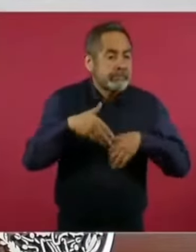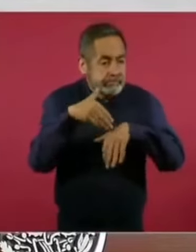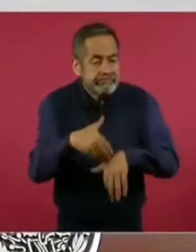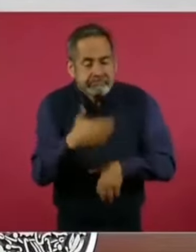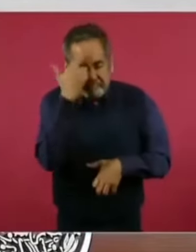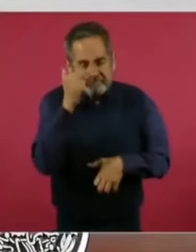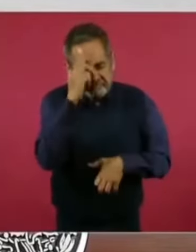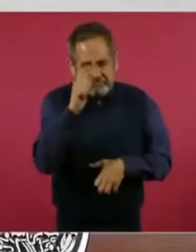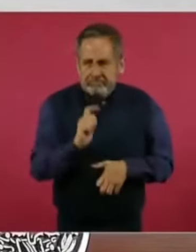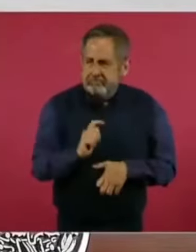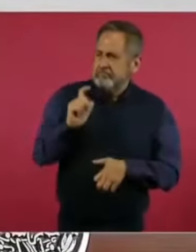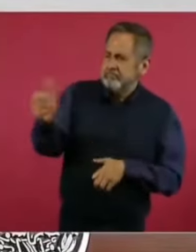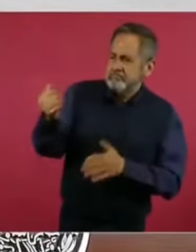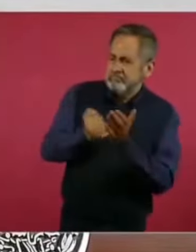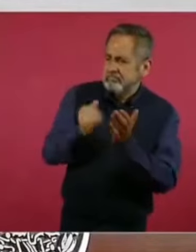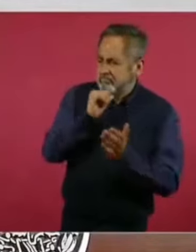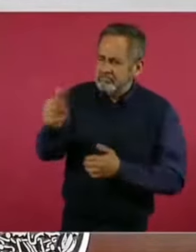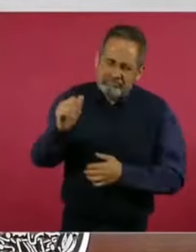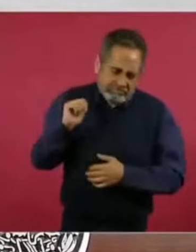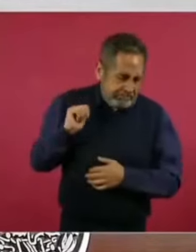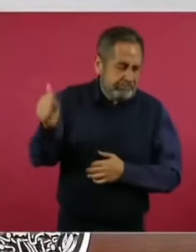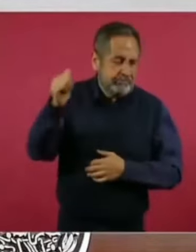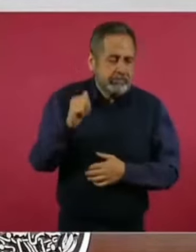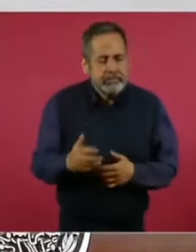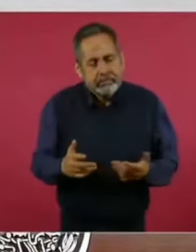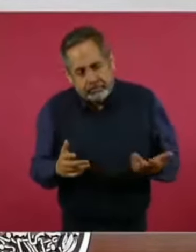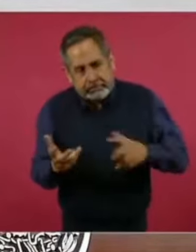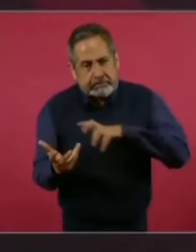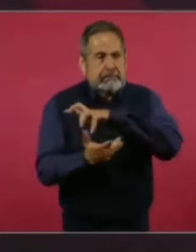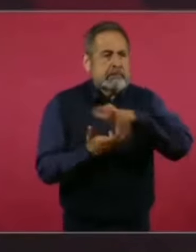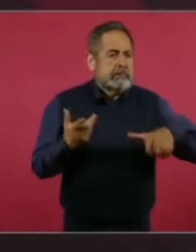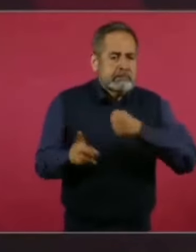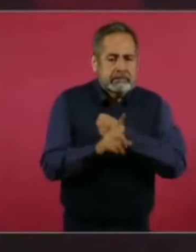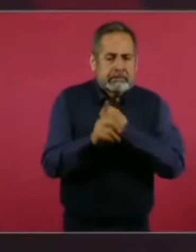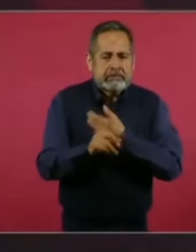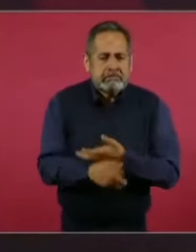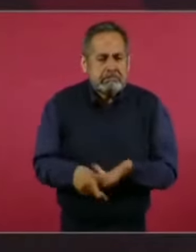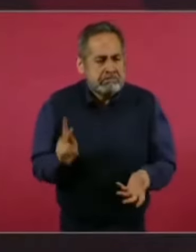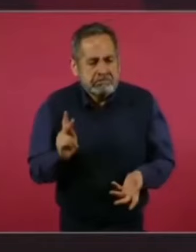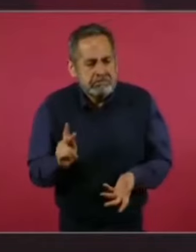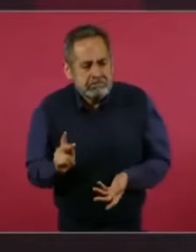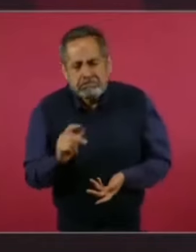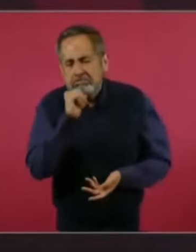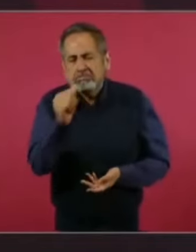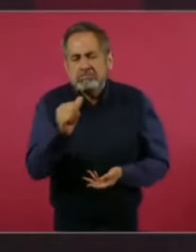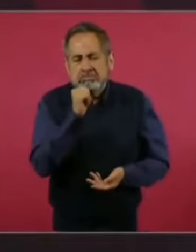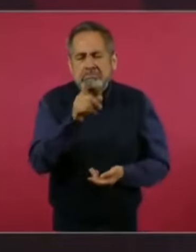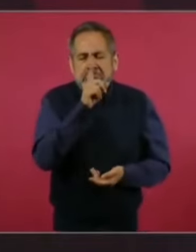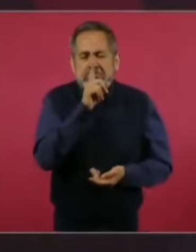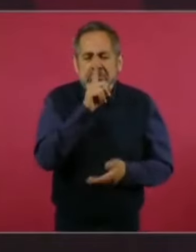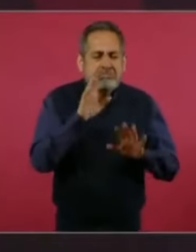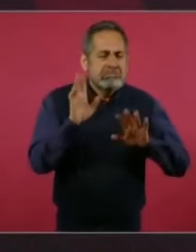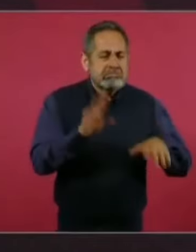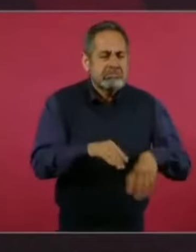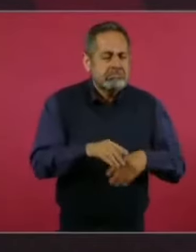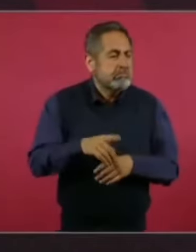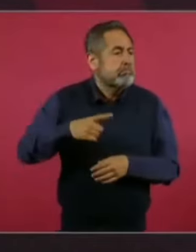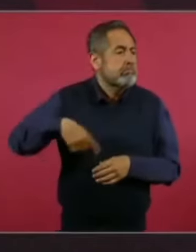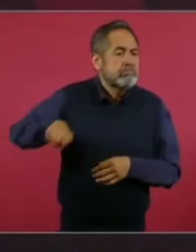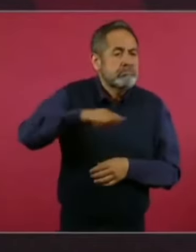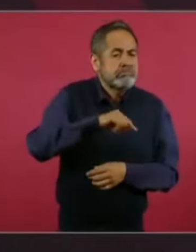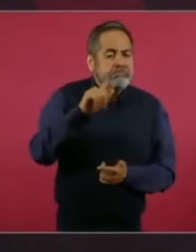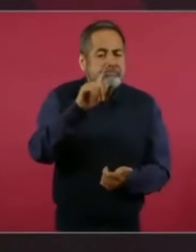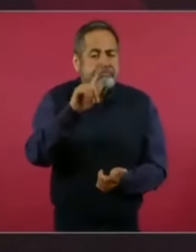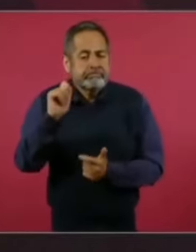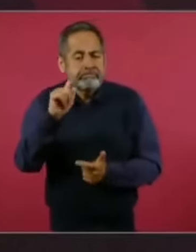causar algún problema, una disminución en la